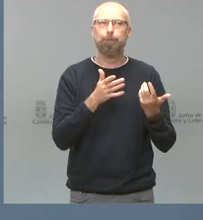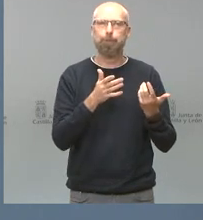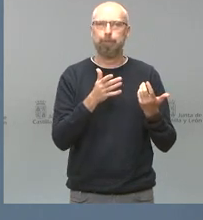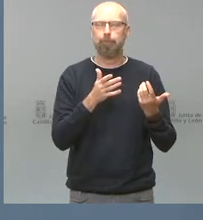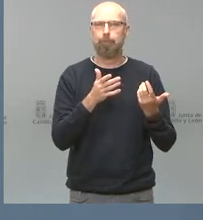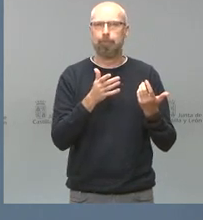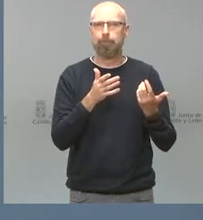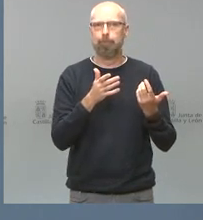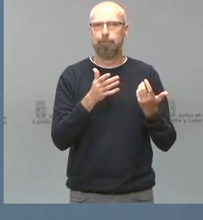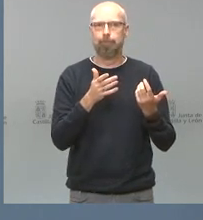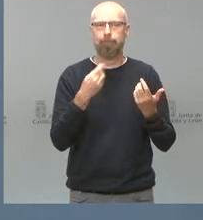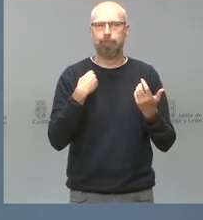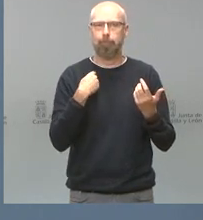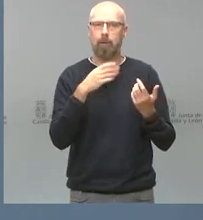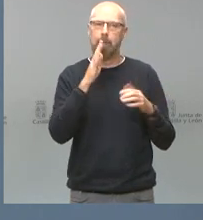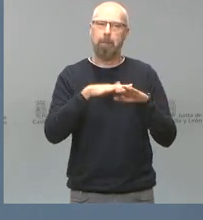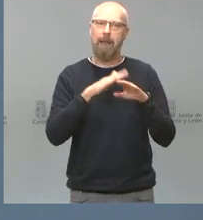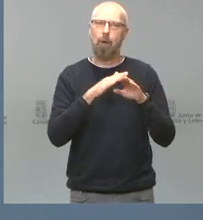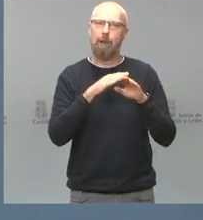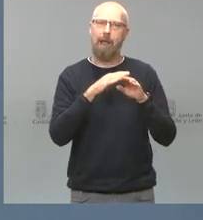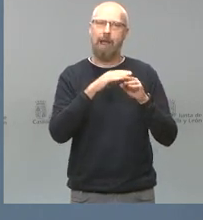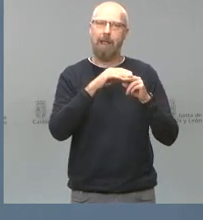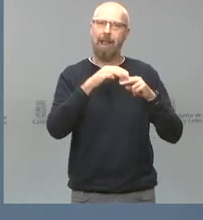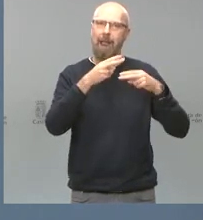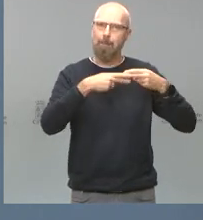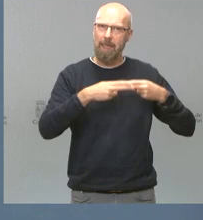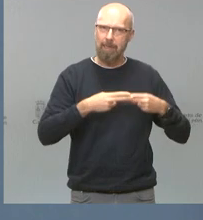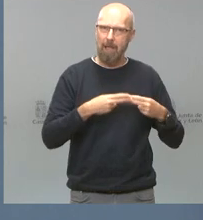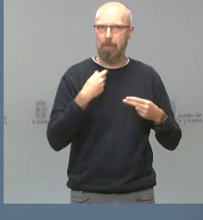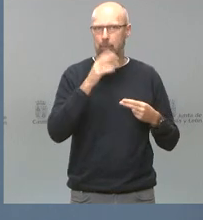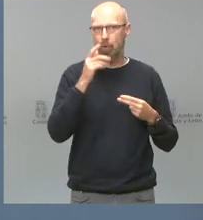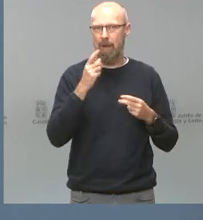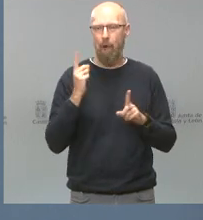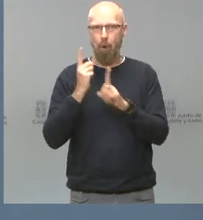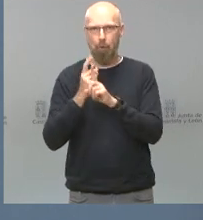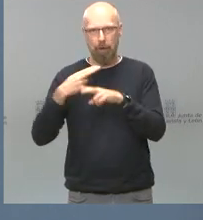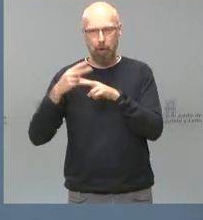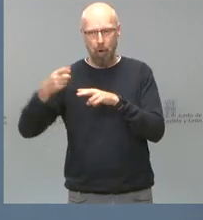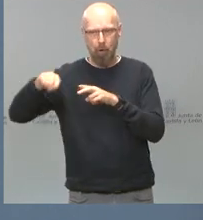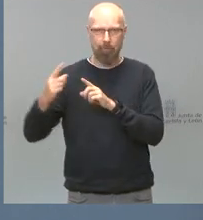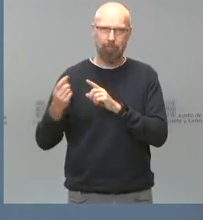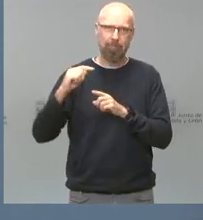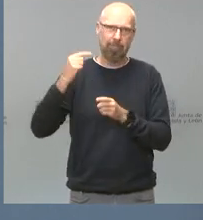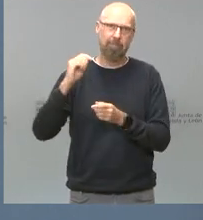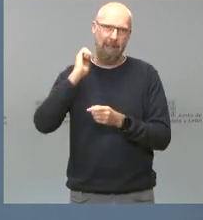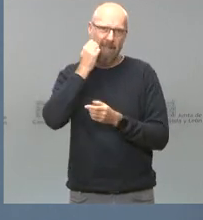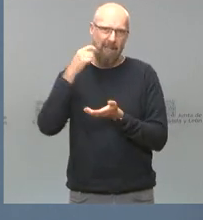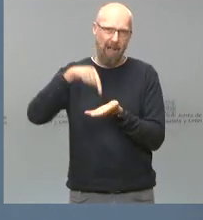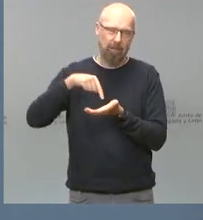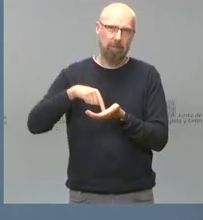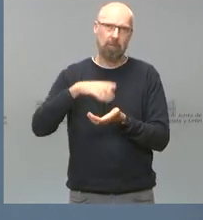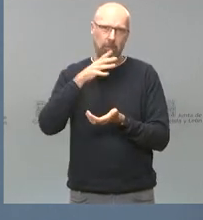no hay margen para ninguna enmienda, las quejas de la oposición que son las que se están